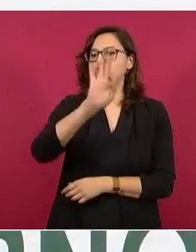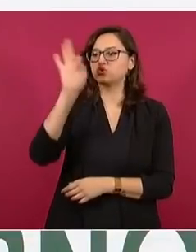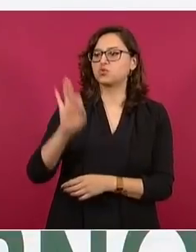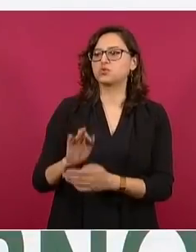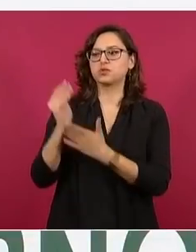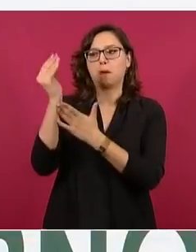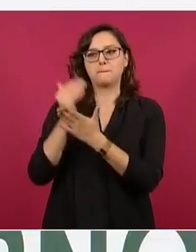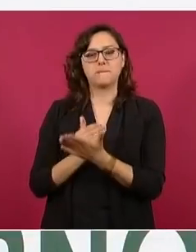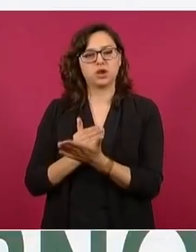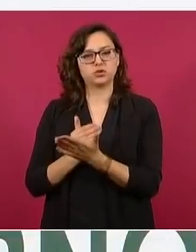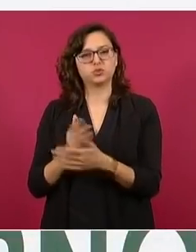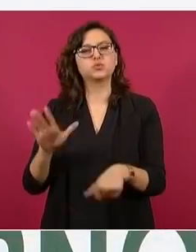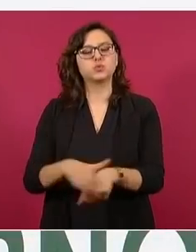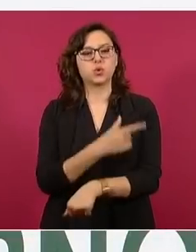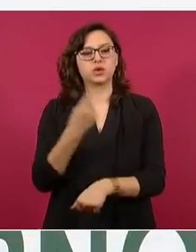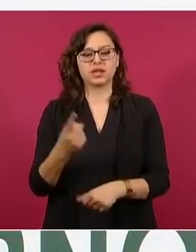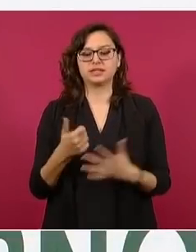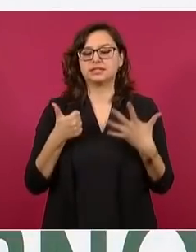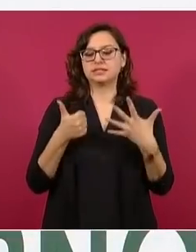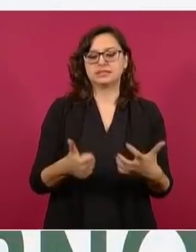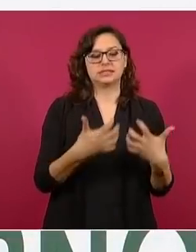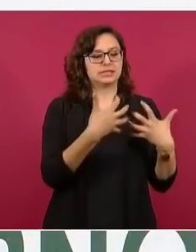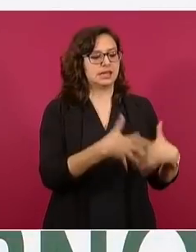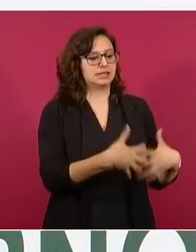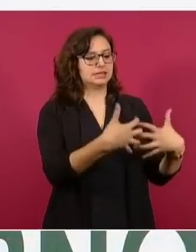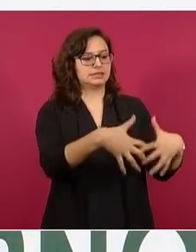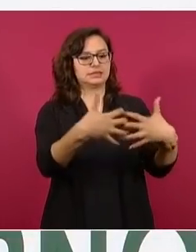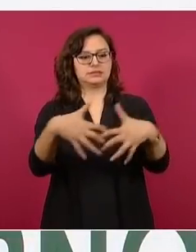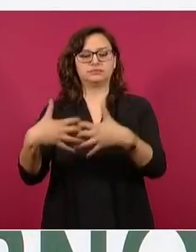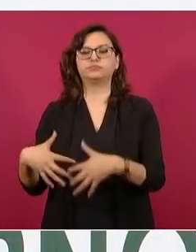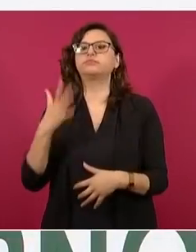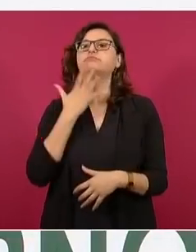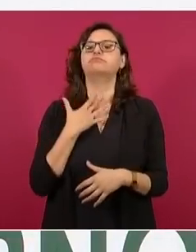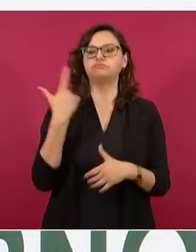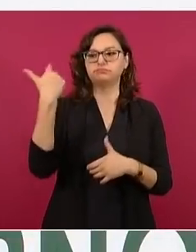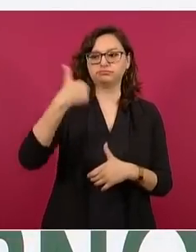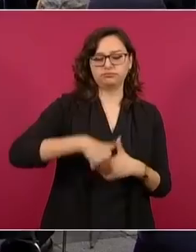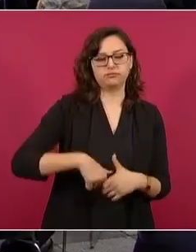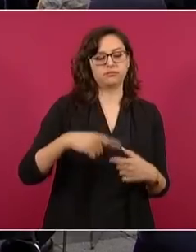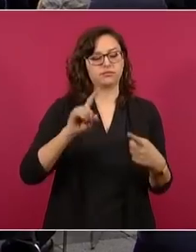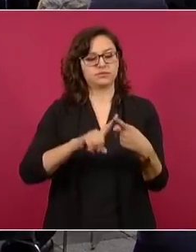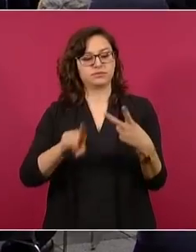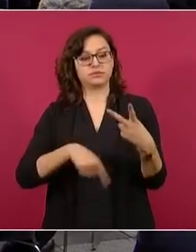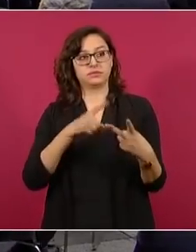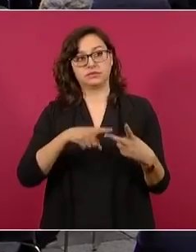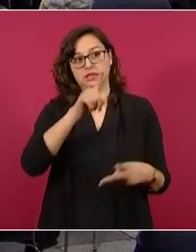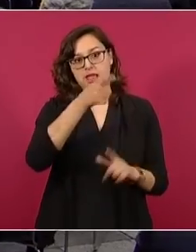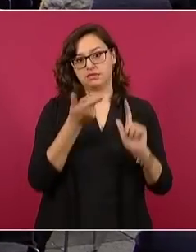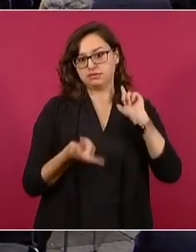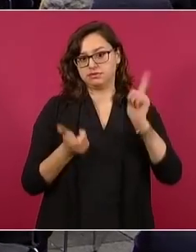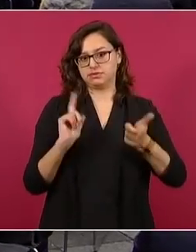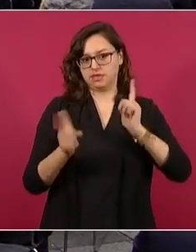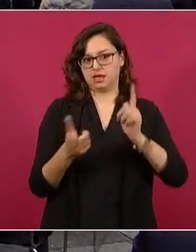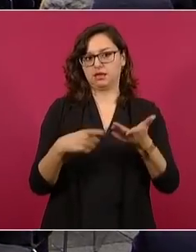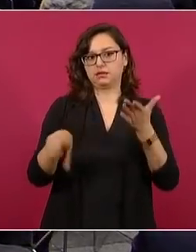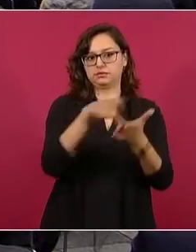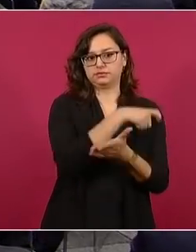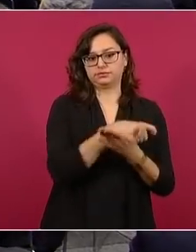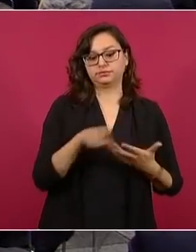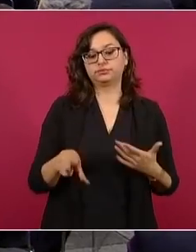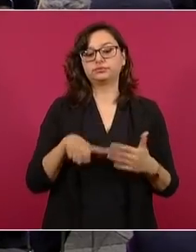refinerías, se compró la de Deer Park en Texas. En julio estará en